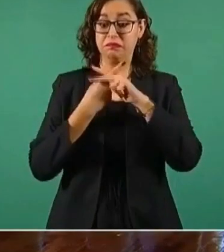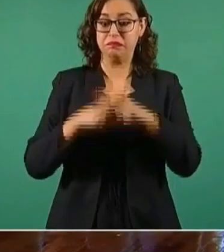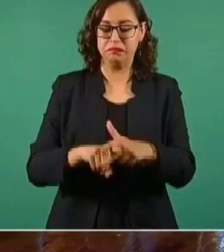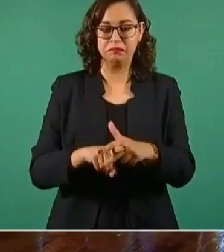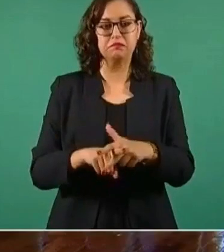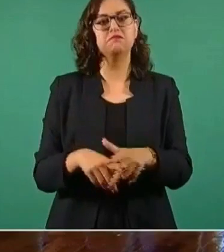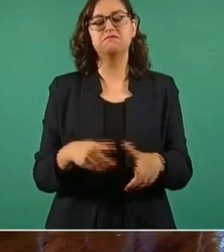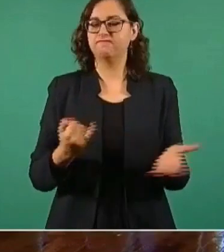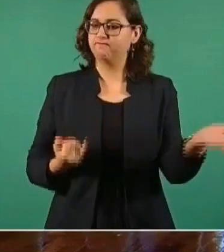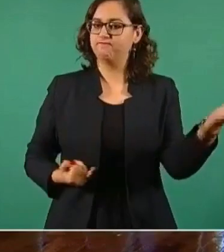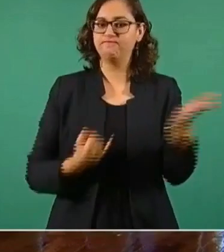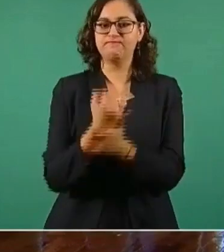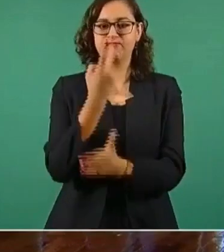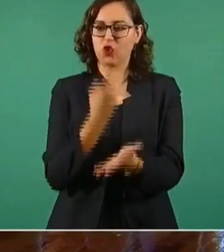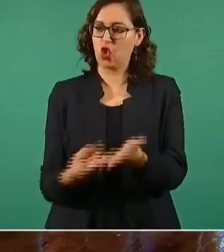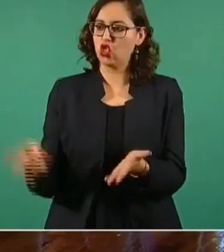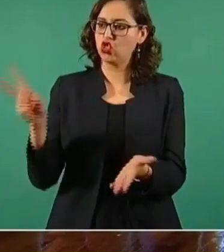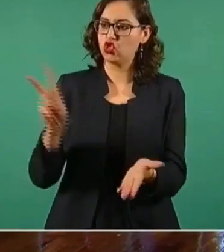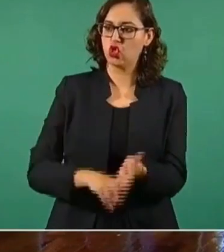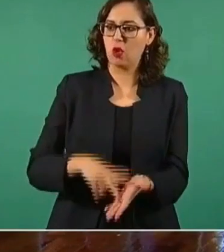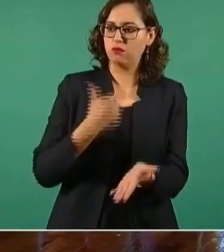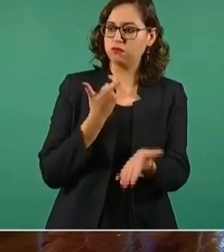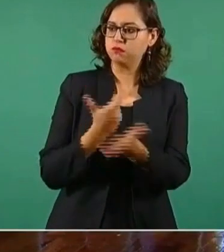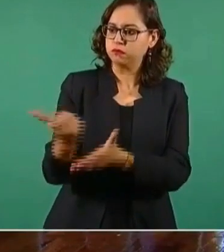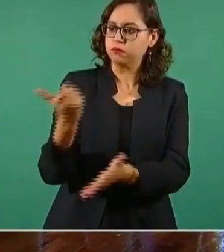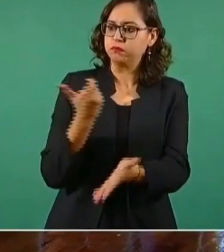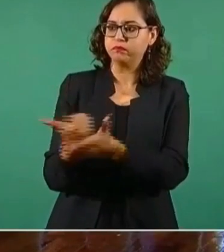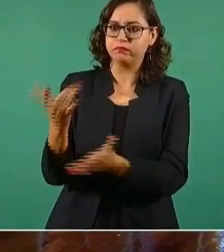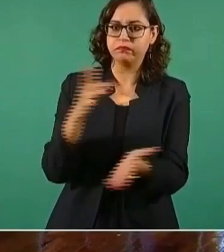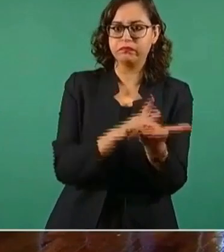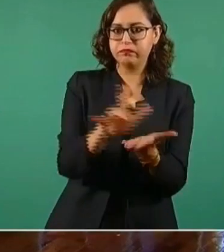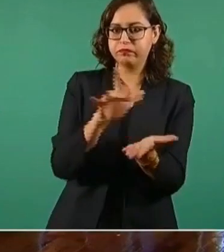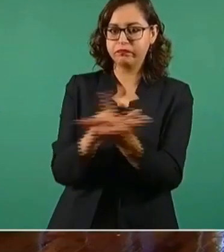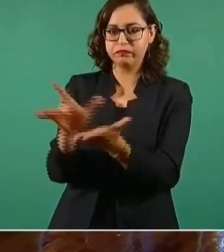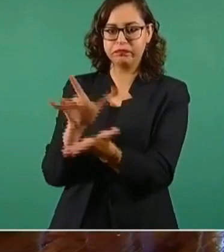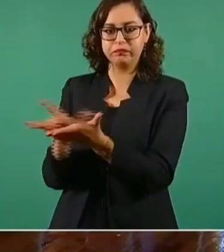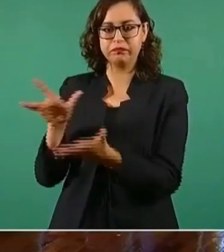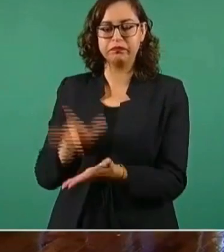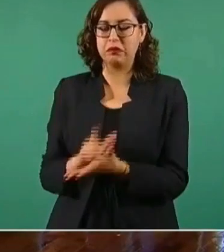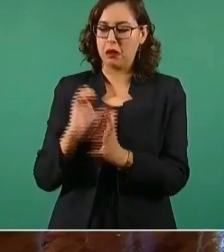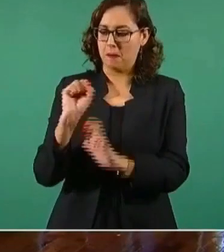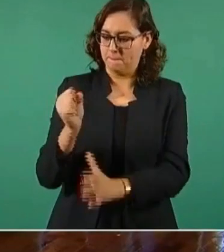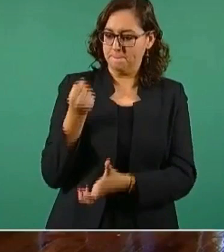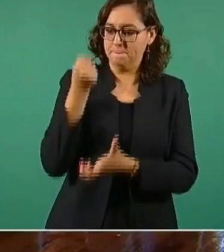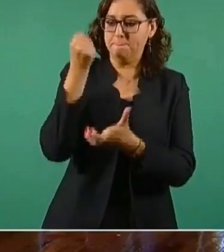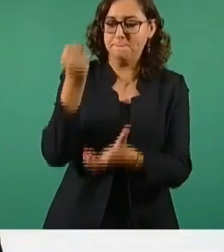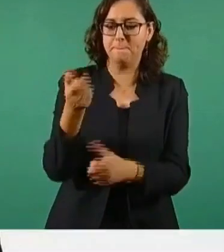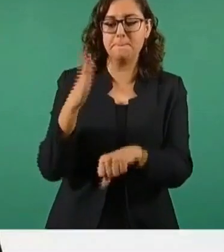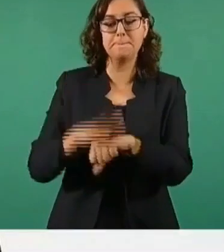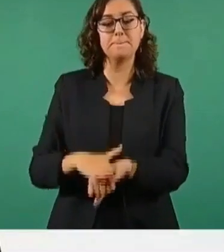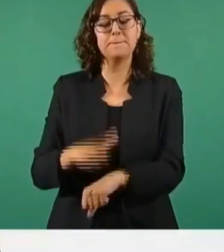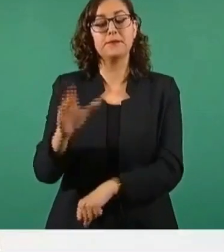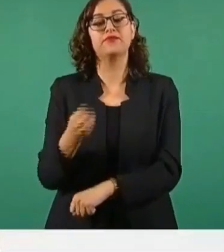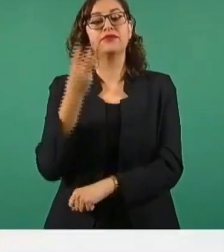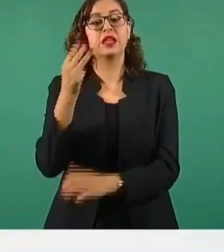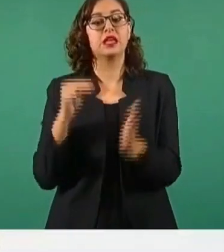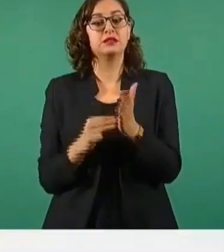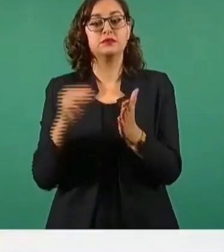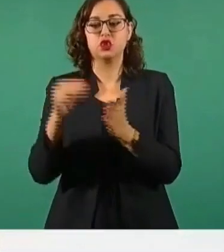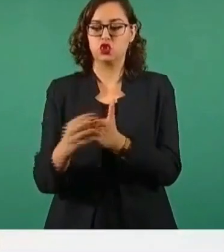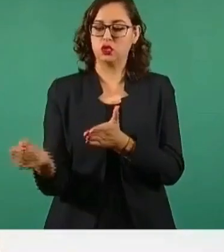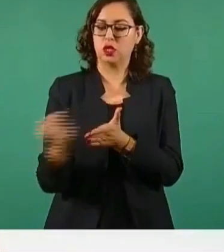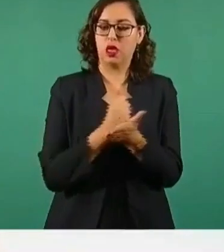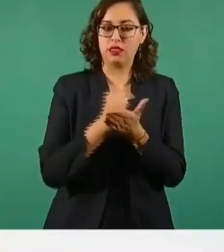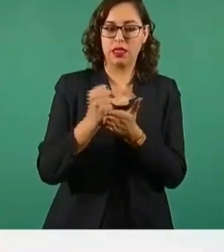ampliando el presupuesto destinado a la gente, se entregaron más de tres millones de